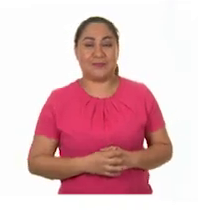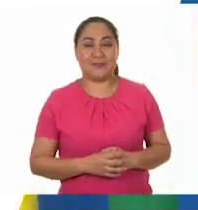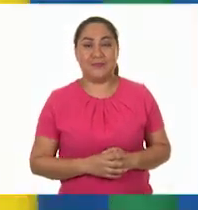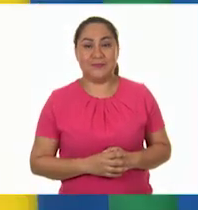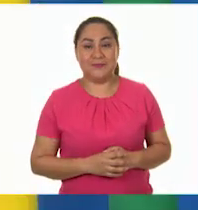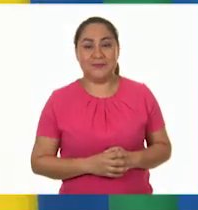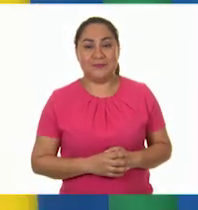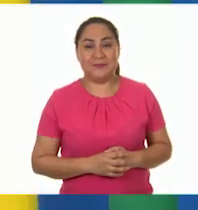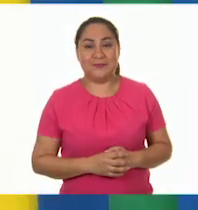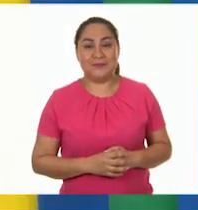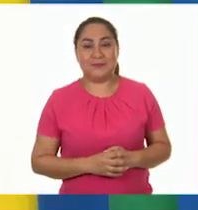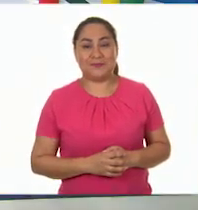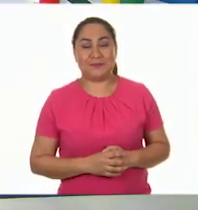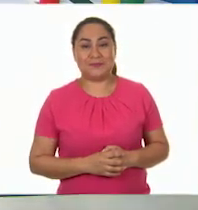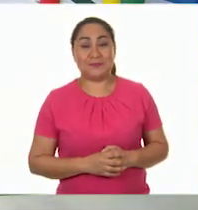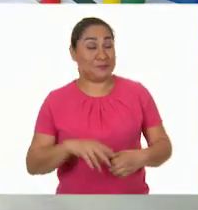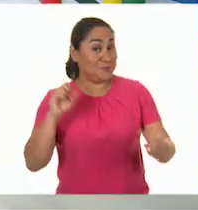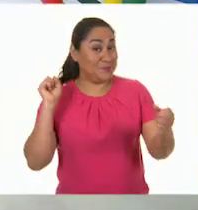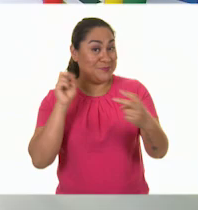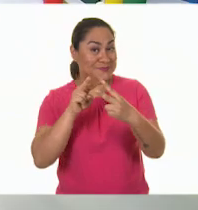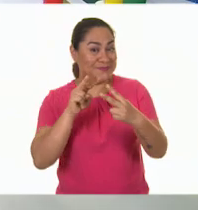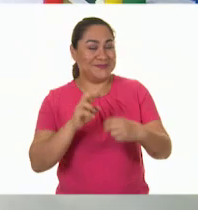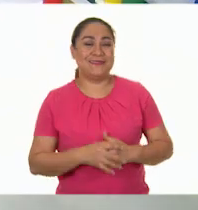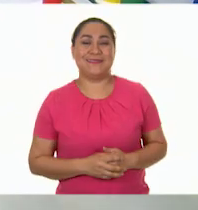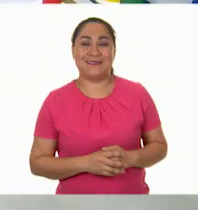.mx. ¡Nos vemos!